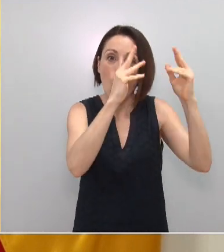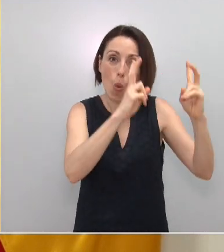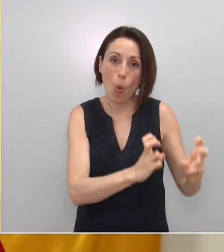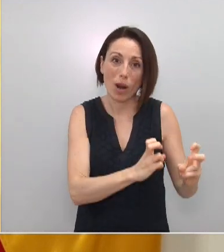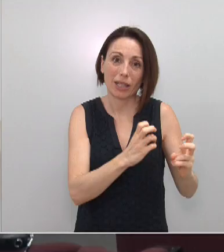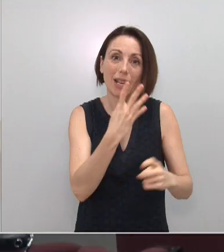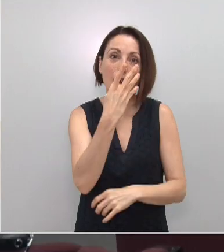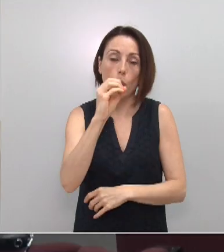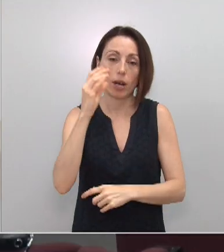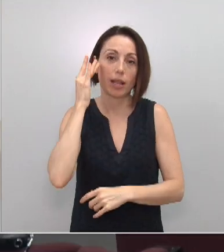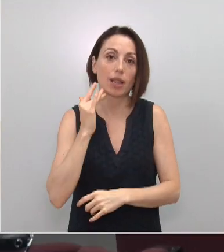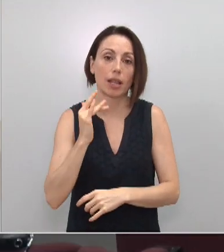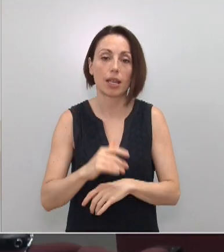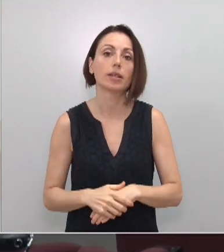siguiendo.